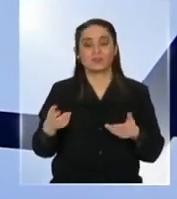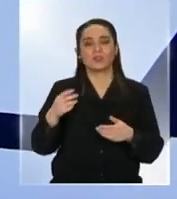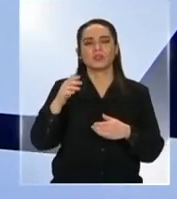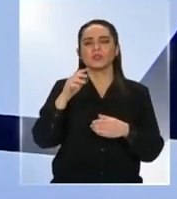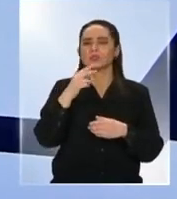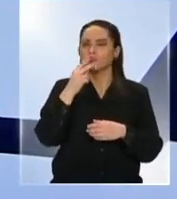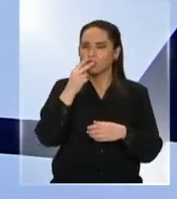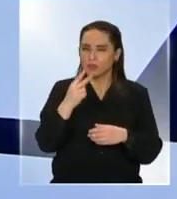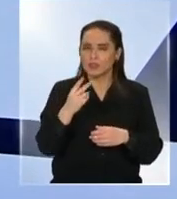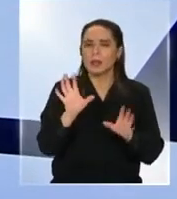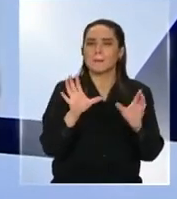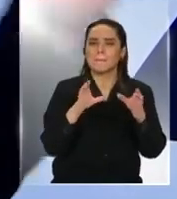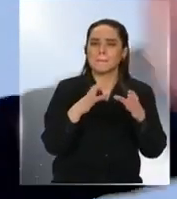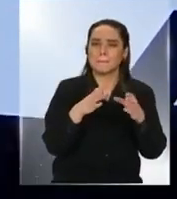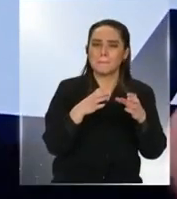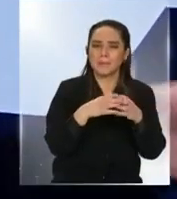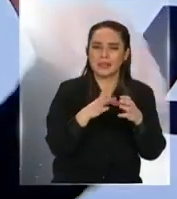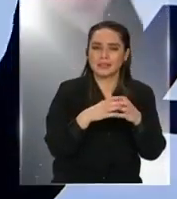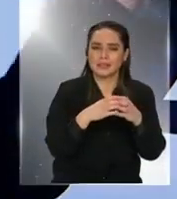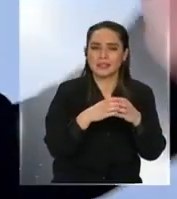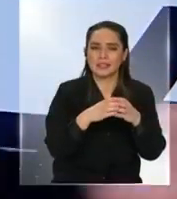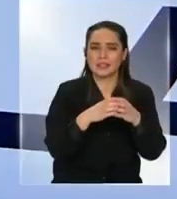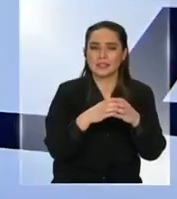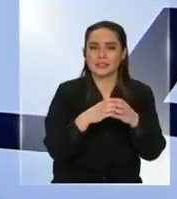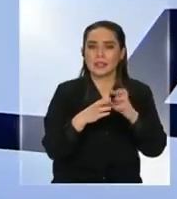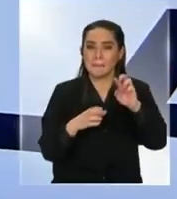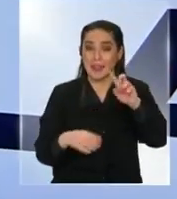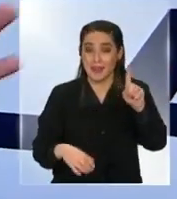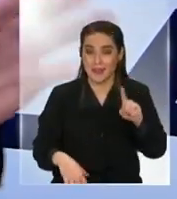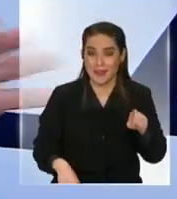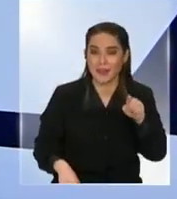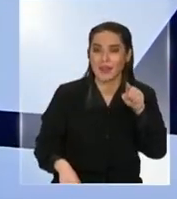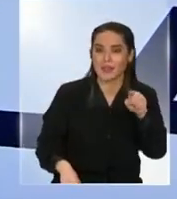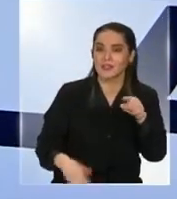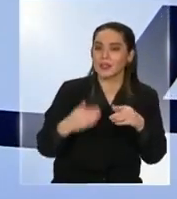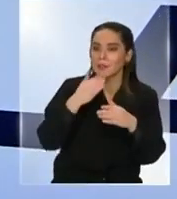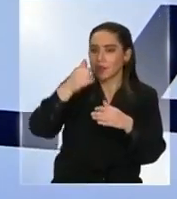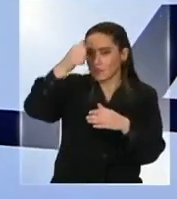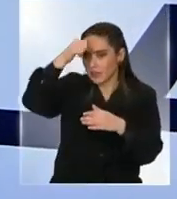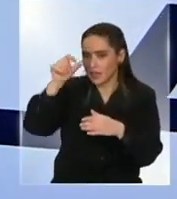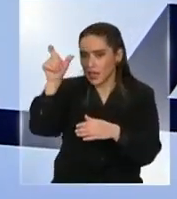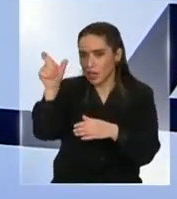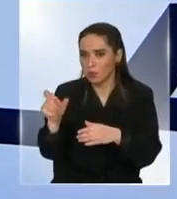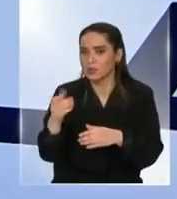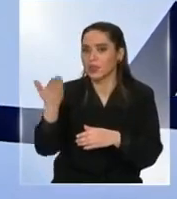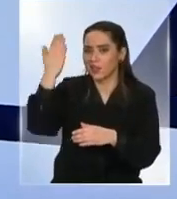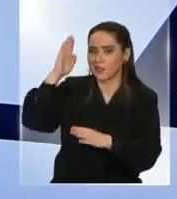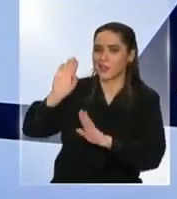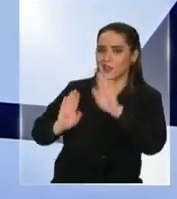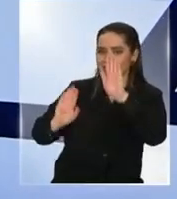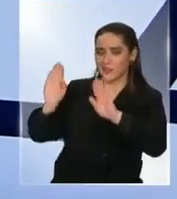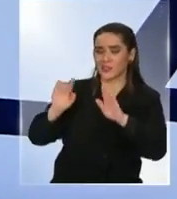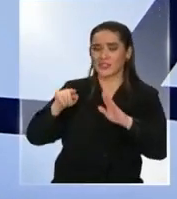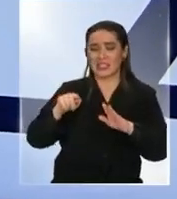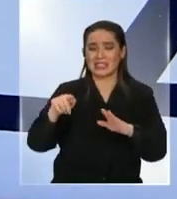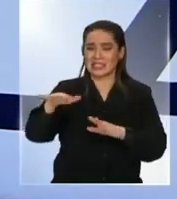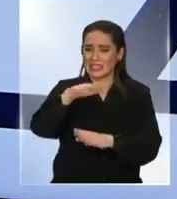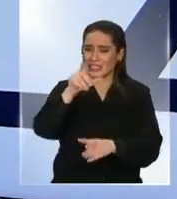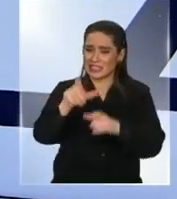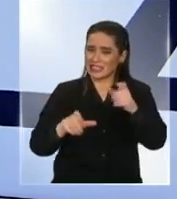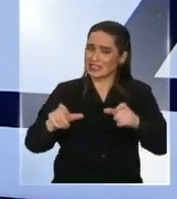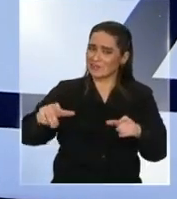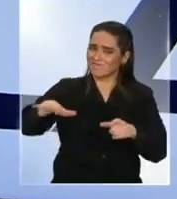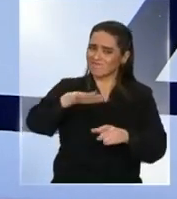veto del partido socialista a la candidata que la ECE tenía antes las relaciones están un poco tirantes en ese sector hay